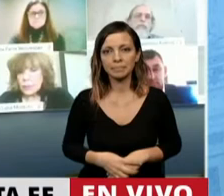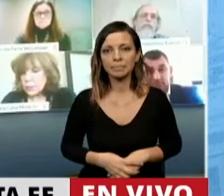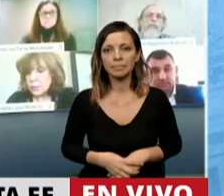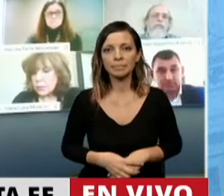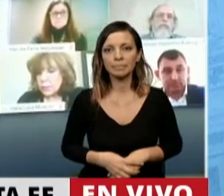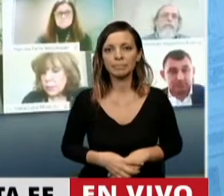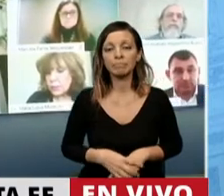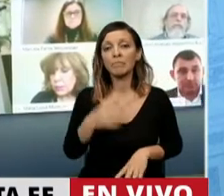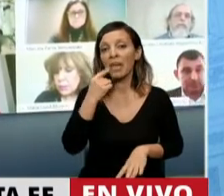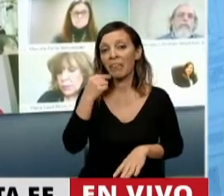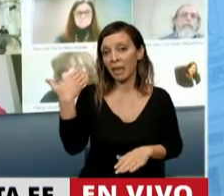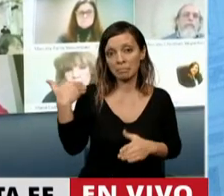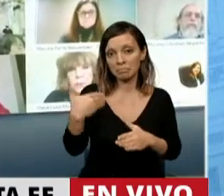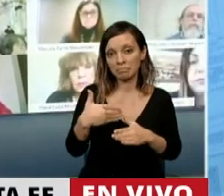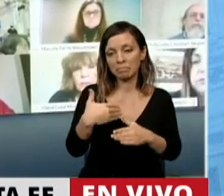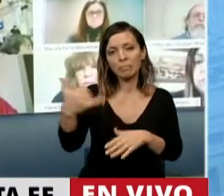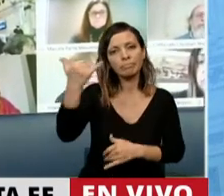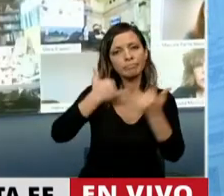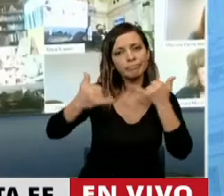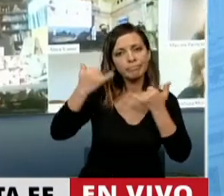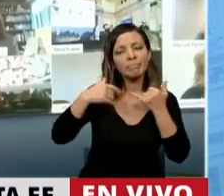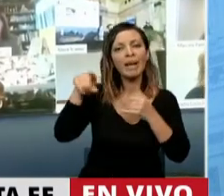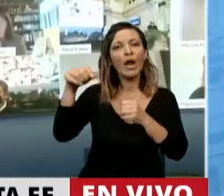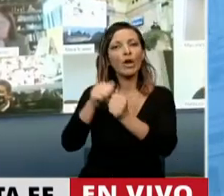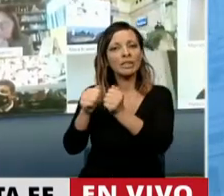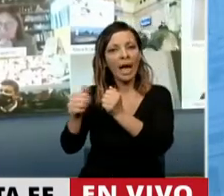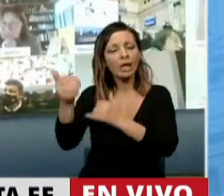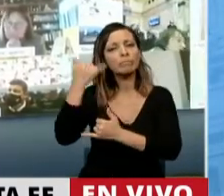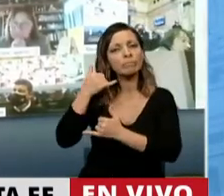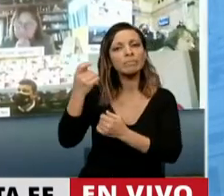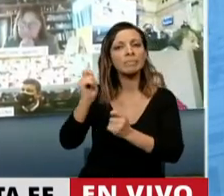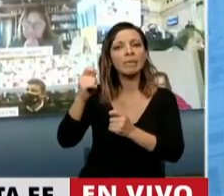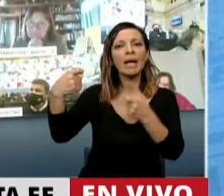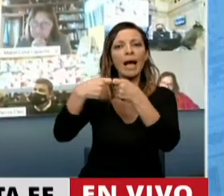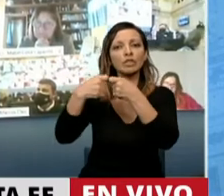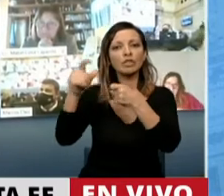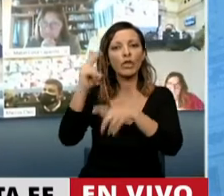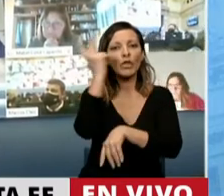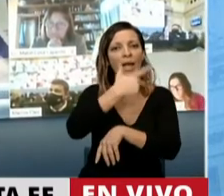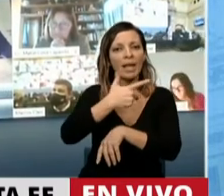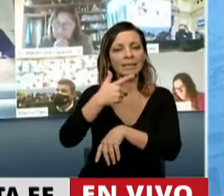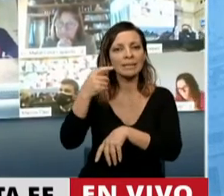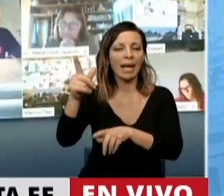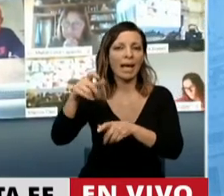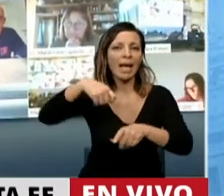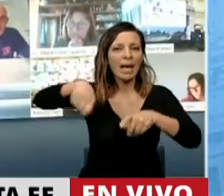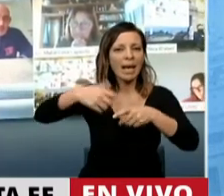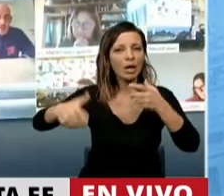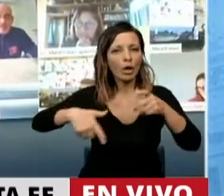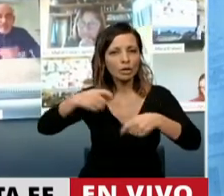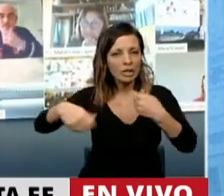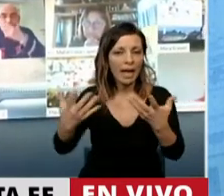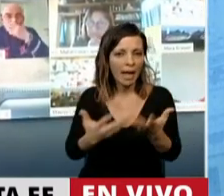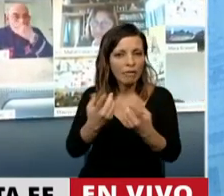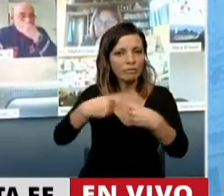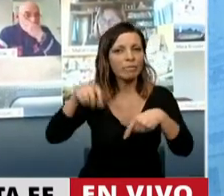En estos días se contactaron conmigo desde la ciudad de Rosario la asociación de hoteles gastronómicos del sur